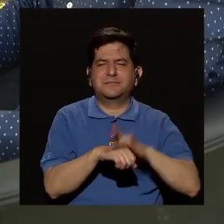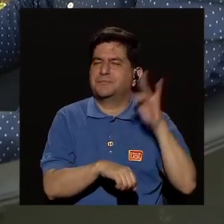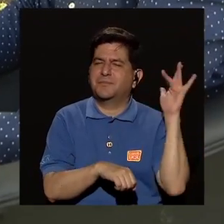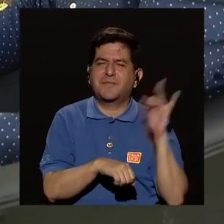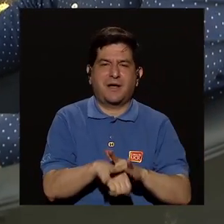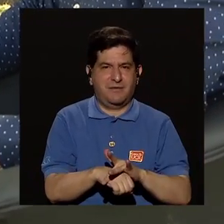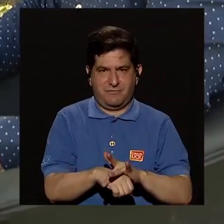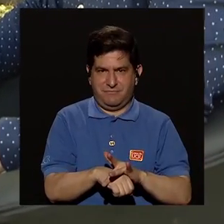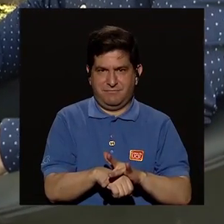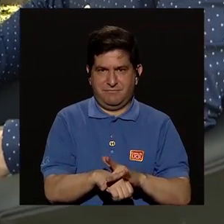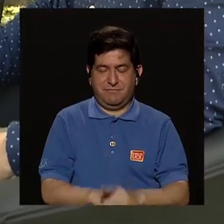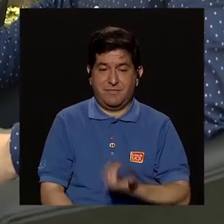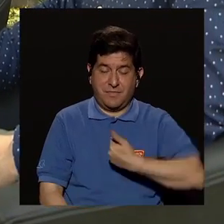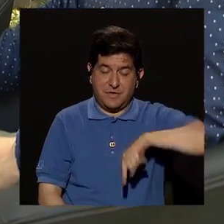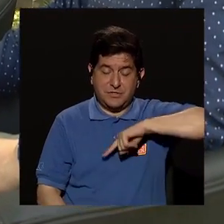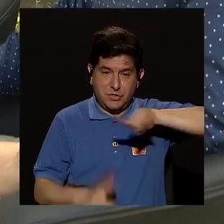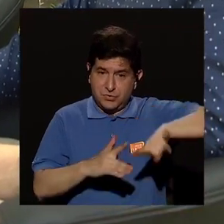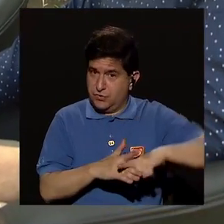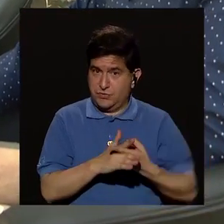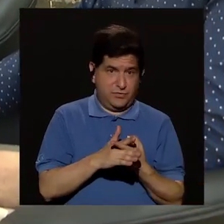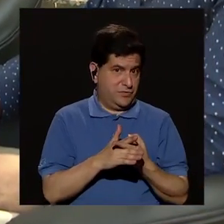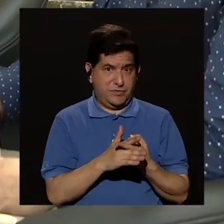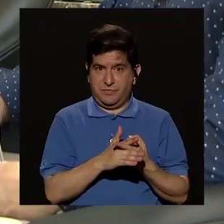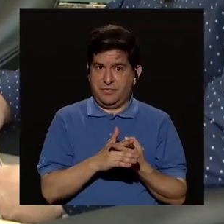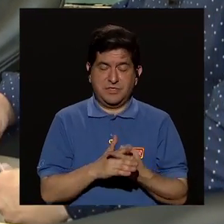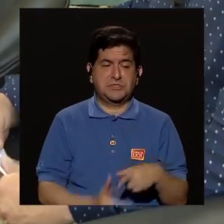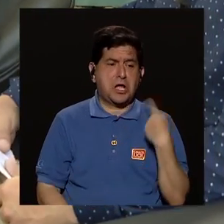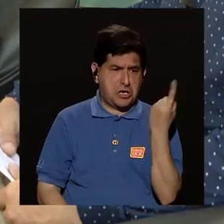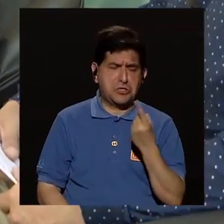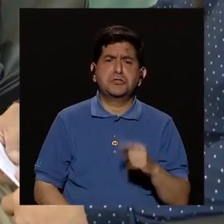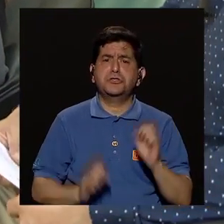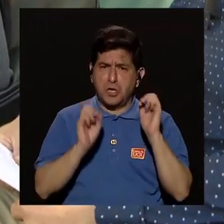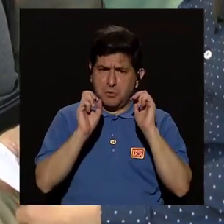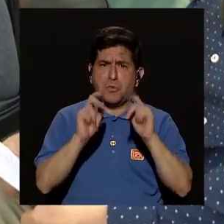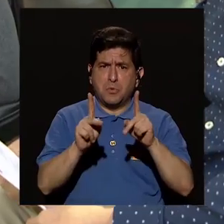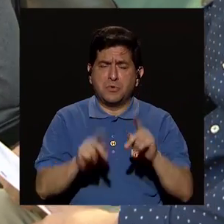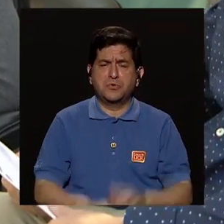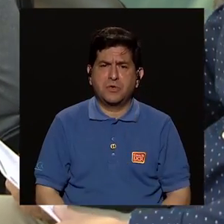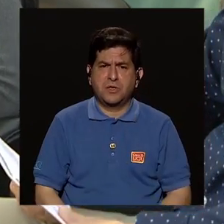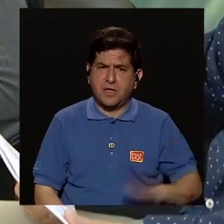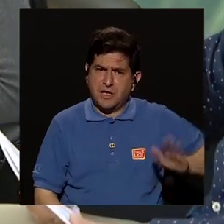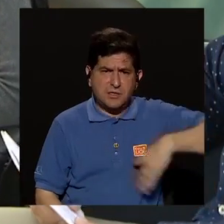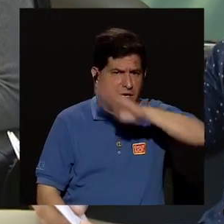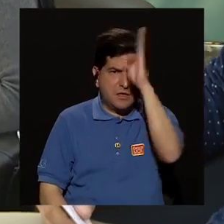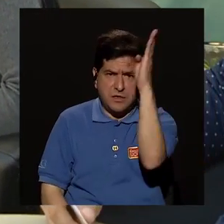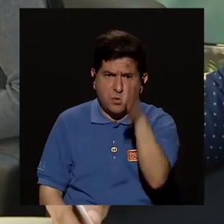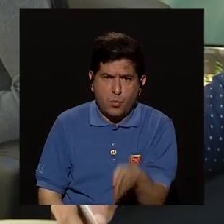se pueda si no hemos empezado todavía siempre es tiempo nunca es tarde